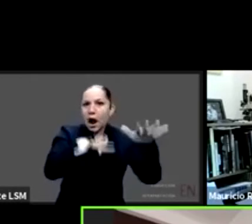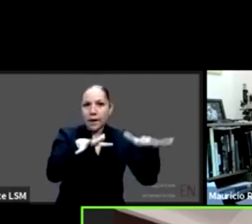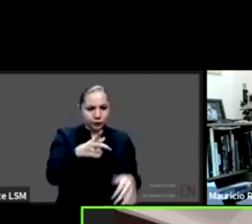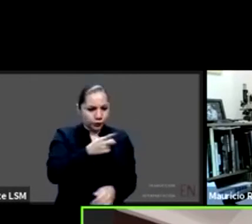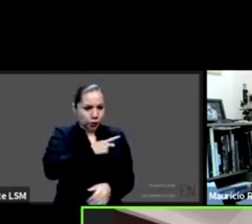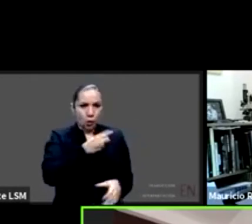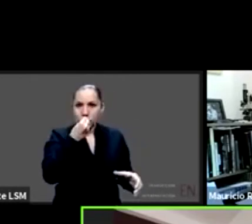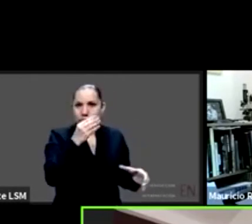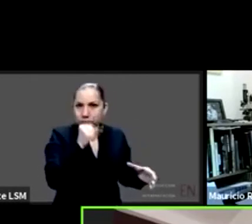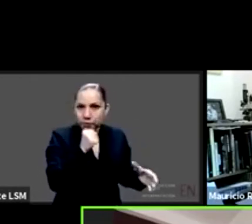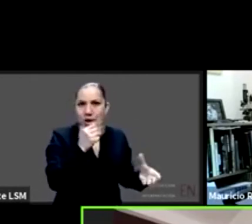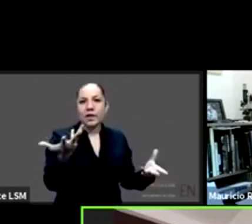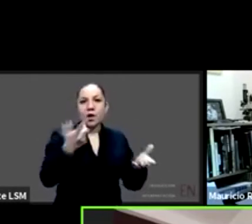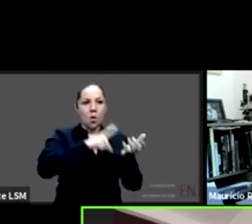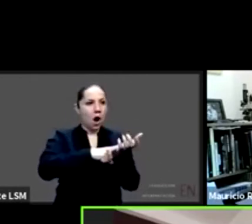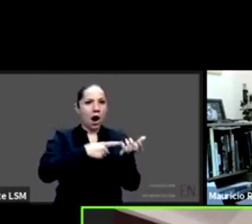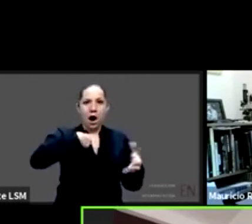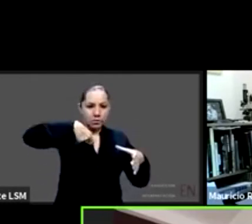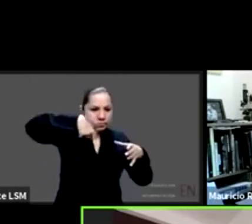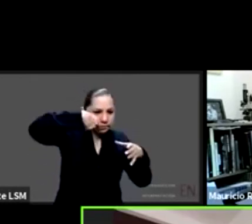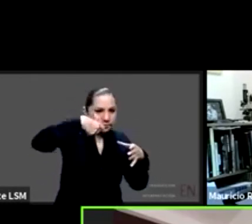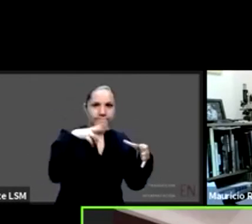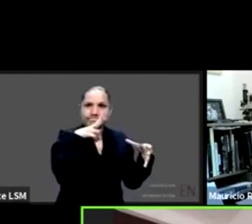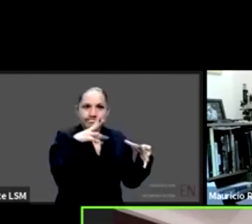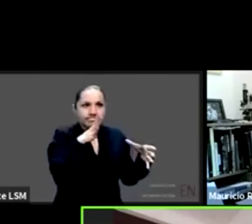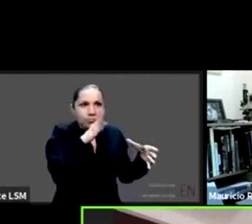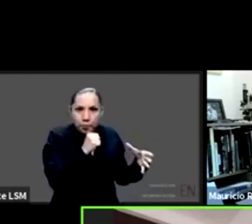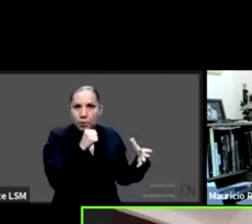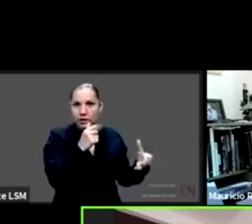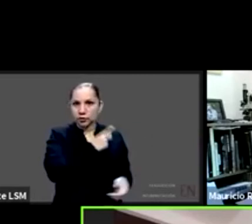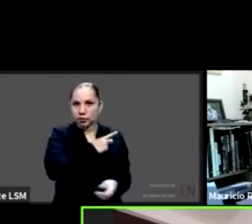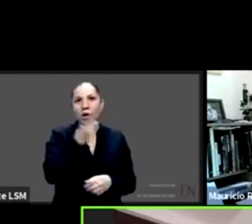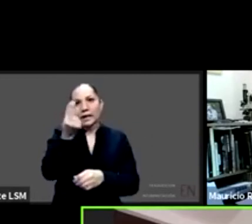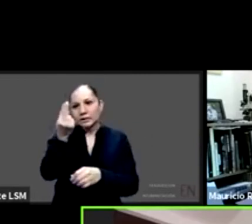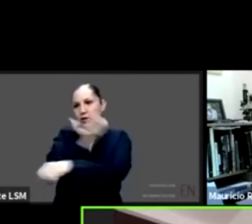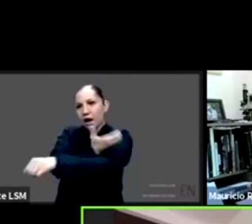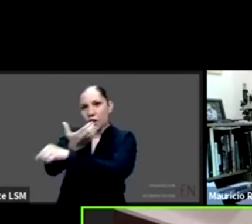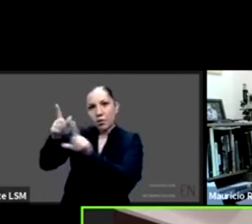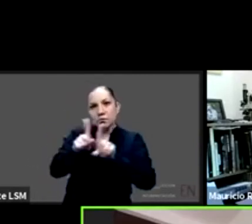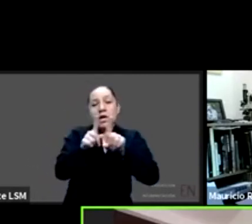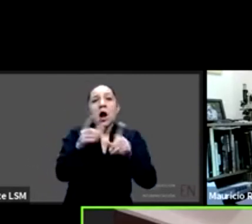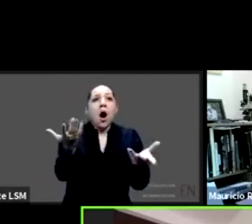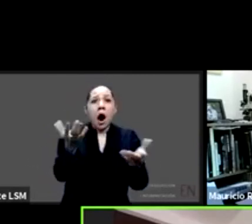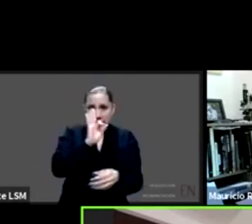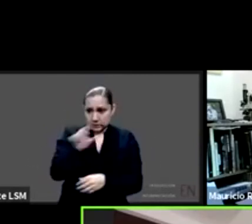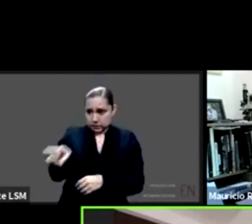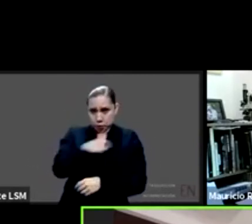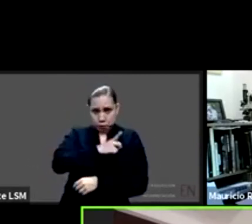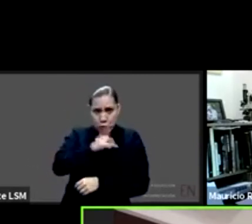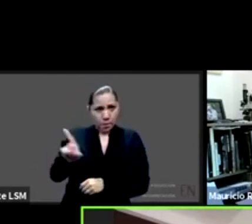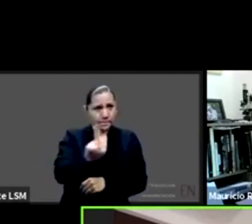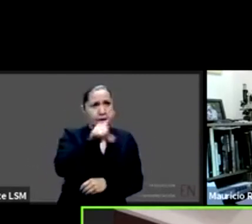cosa si usted no entiende sus gestos o sus señas cómo va a saber si se está sintiendo bien cómo vamos a evitar los